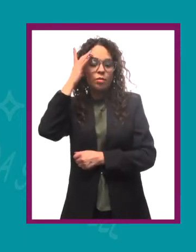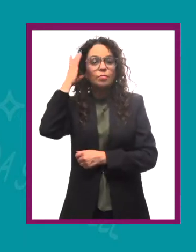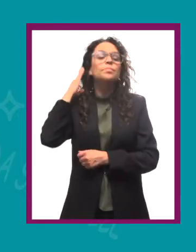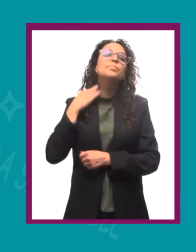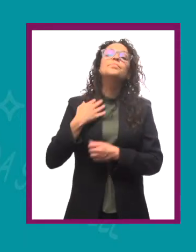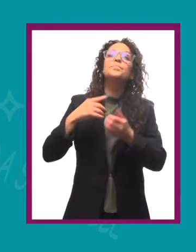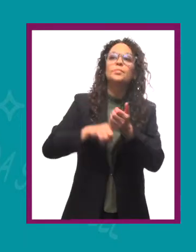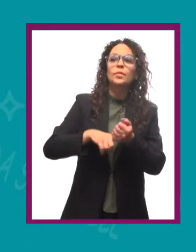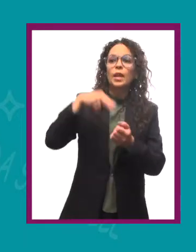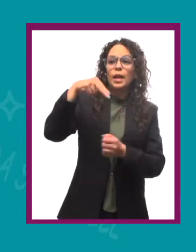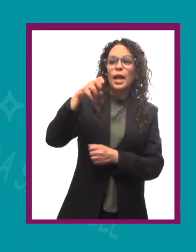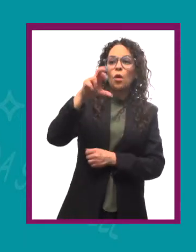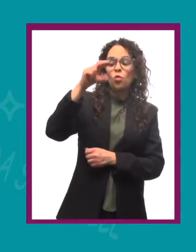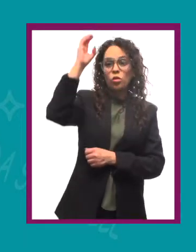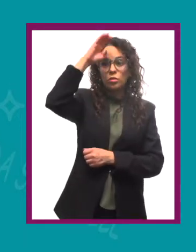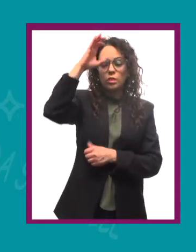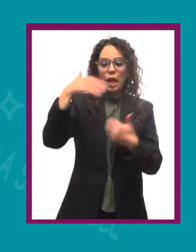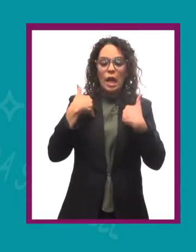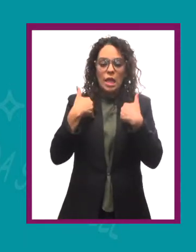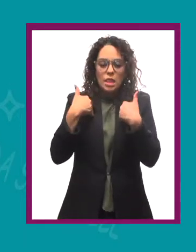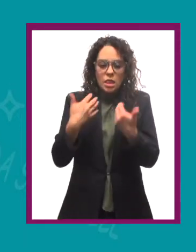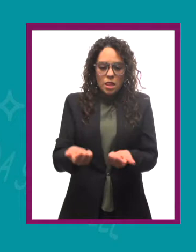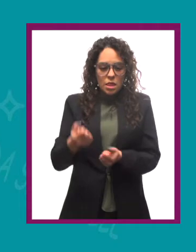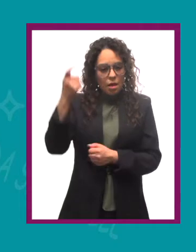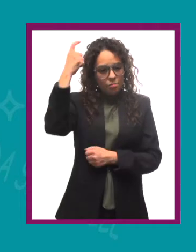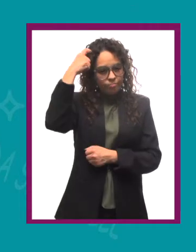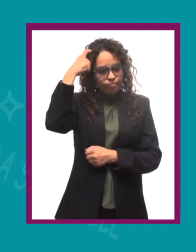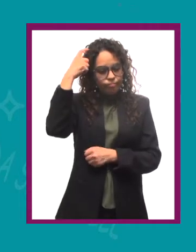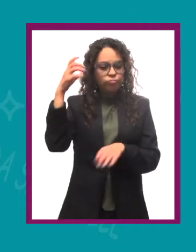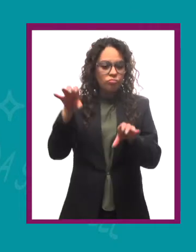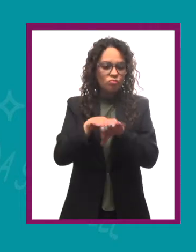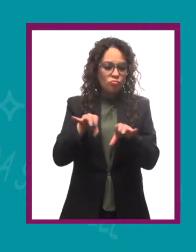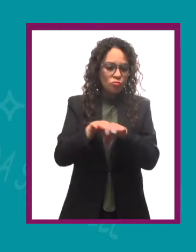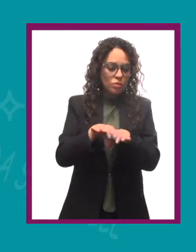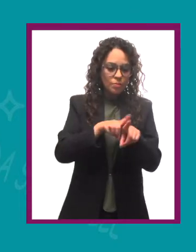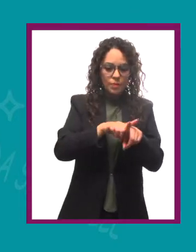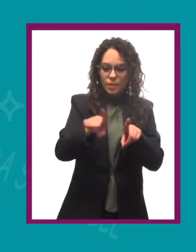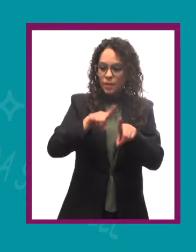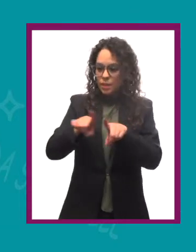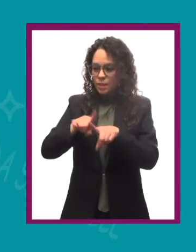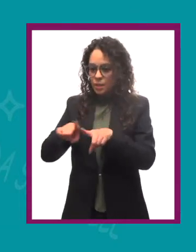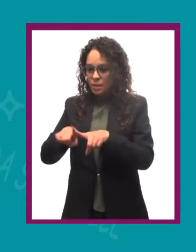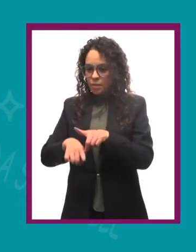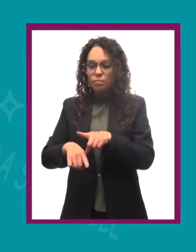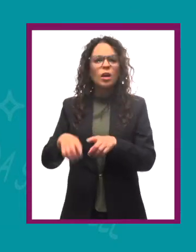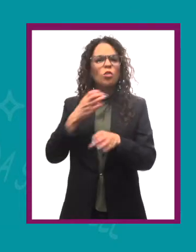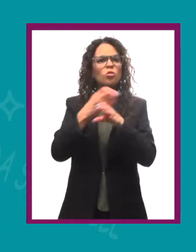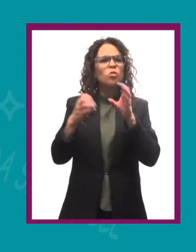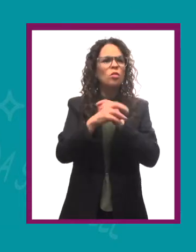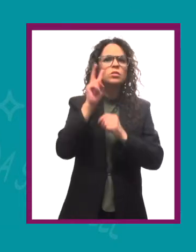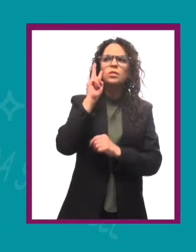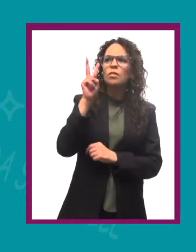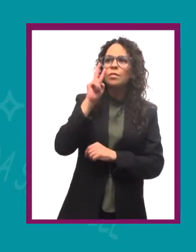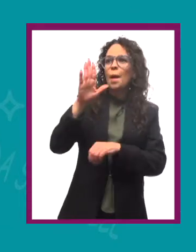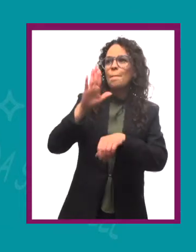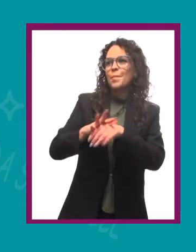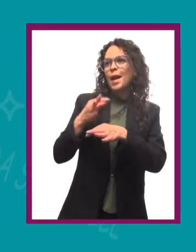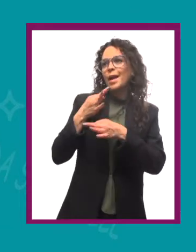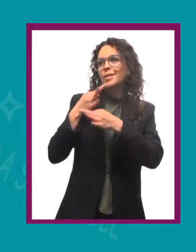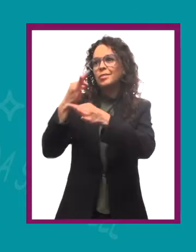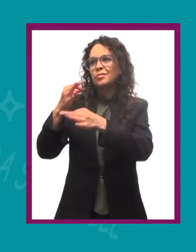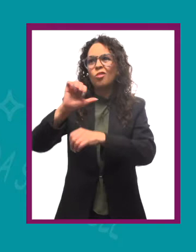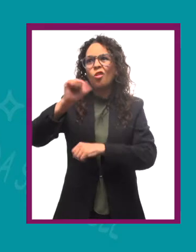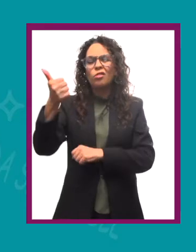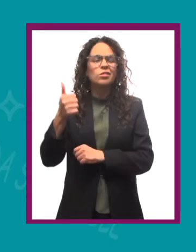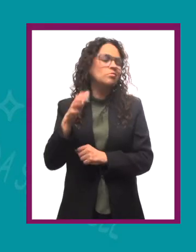entonces la neurociencia nos ayuda a entender o nos ayuda a diferenciar qué elementos nos llaman más la atención y qué elementos